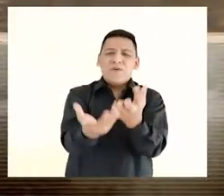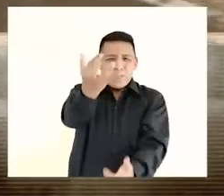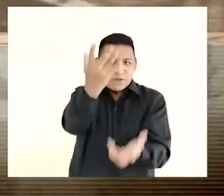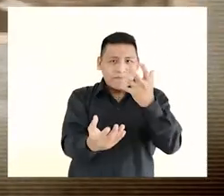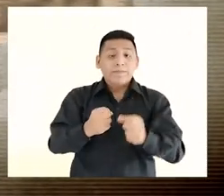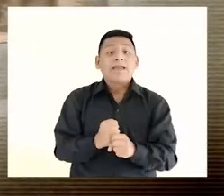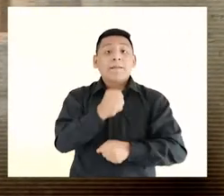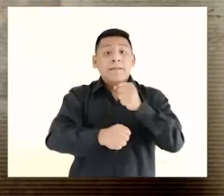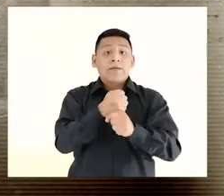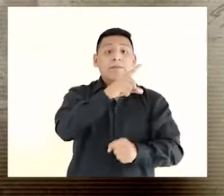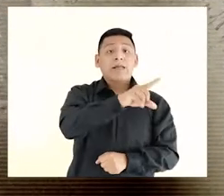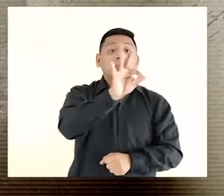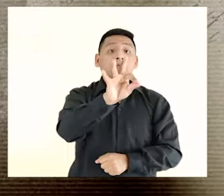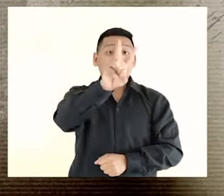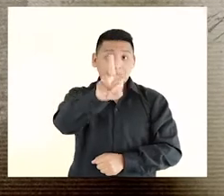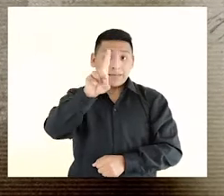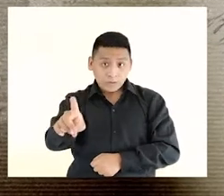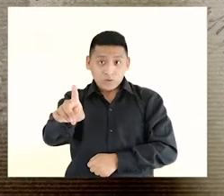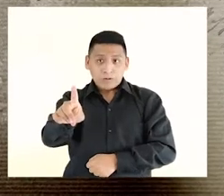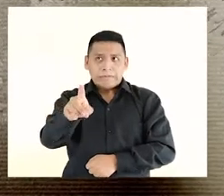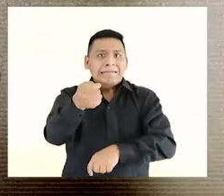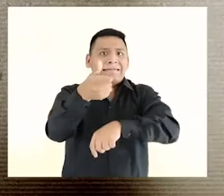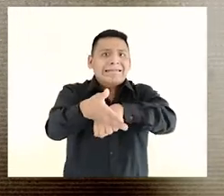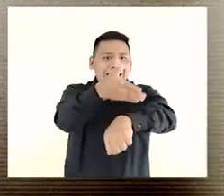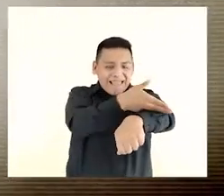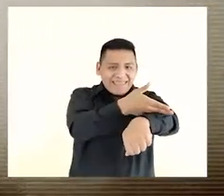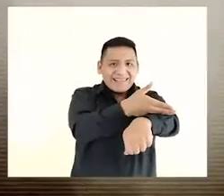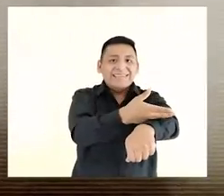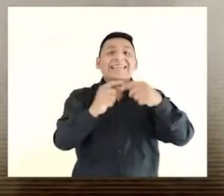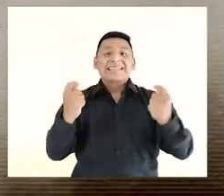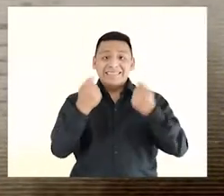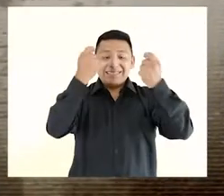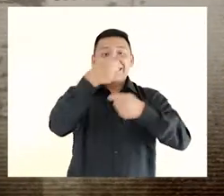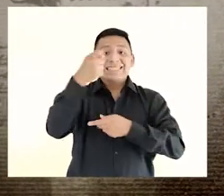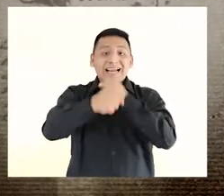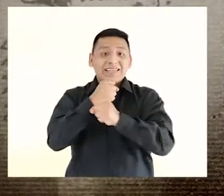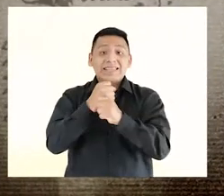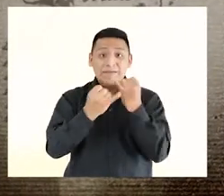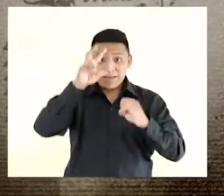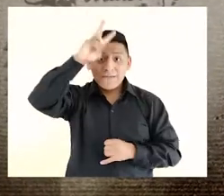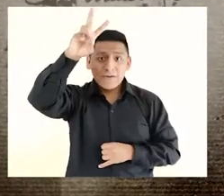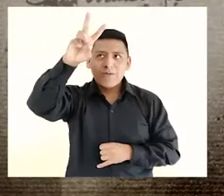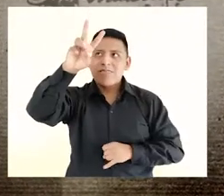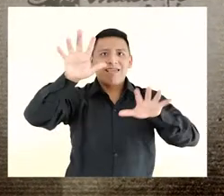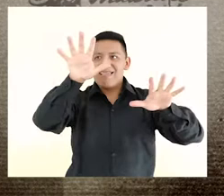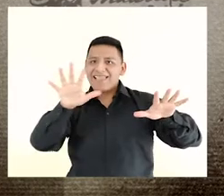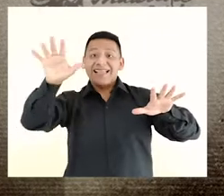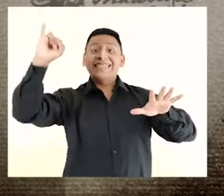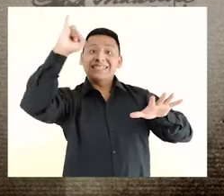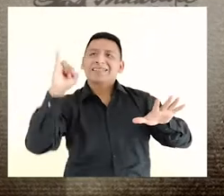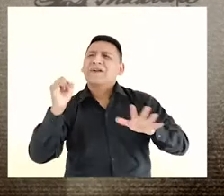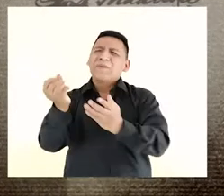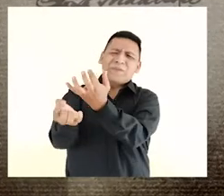con un incendio. En 1921, justo antes de la celebración por el centenario de nuestra independencia, el ala